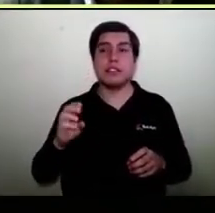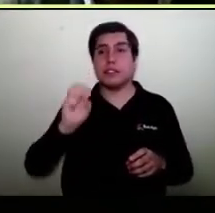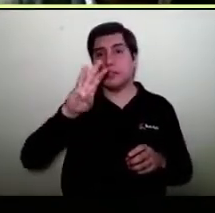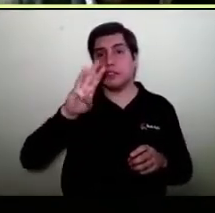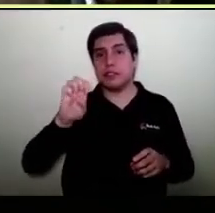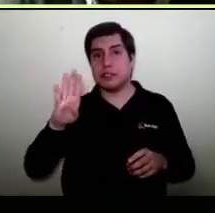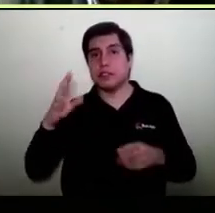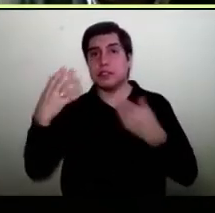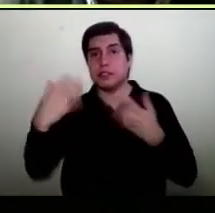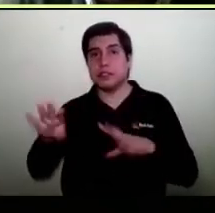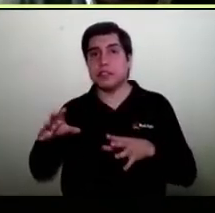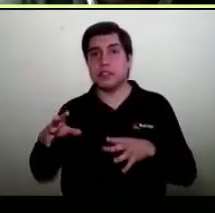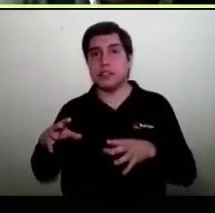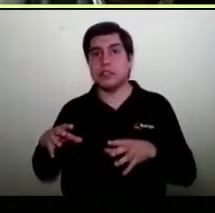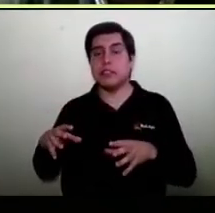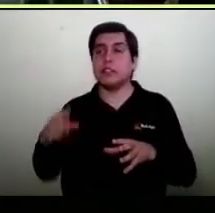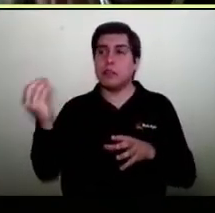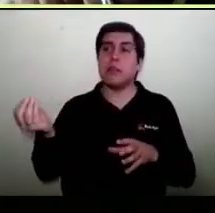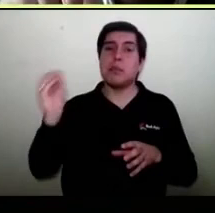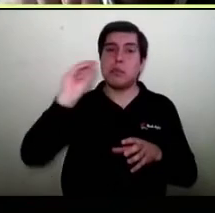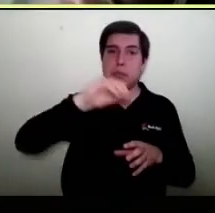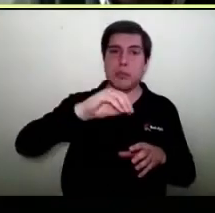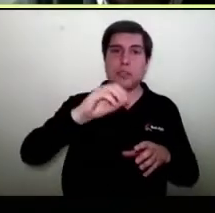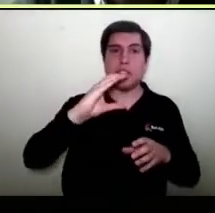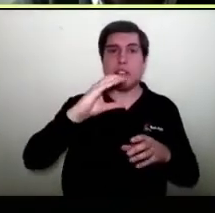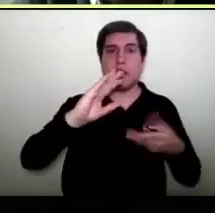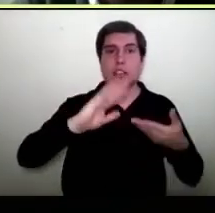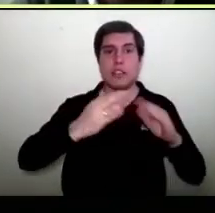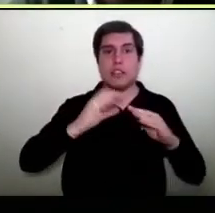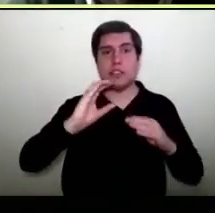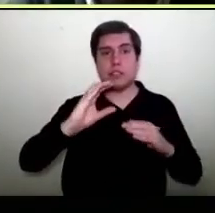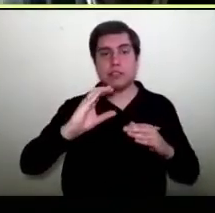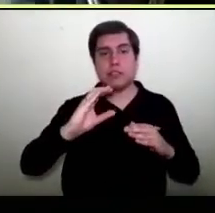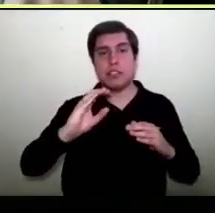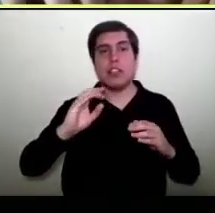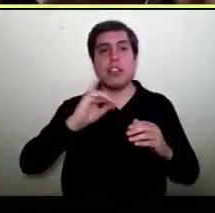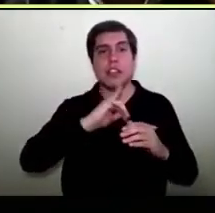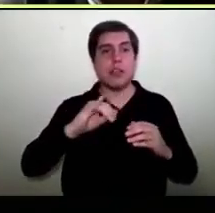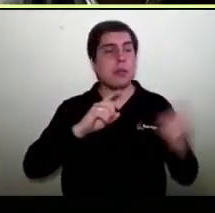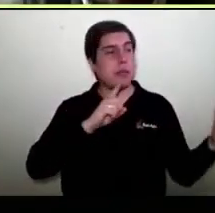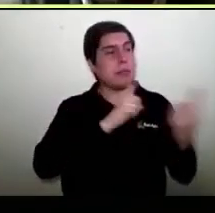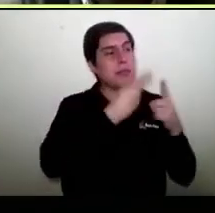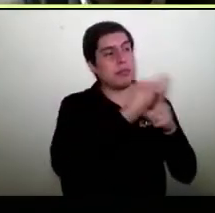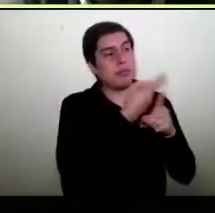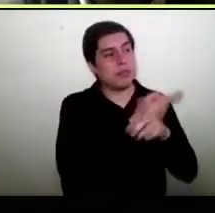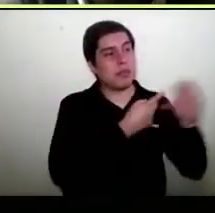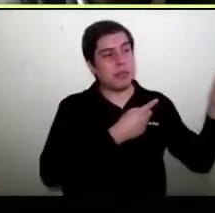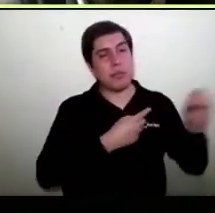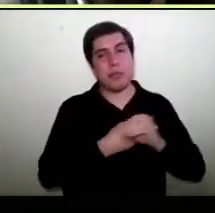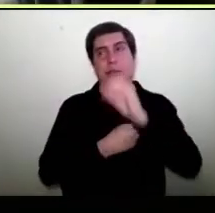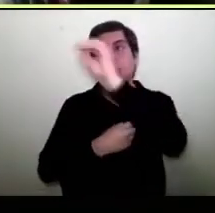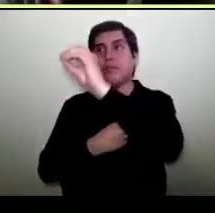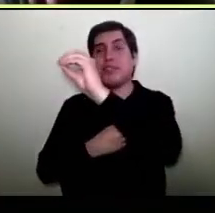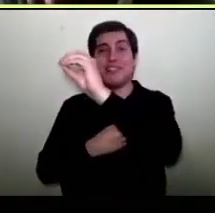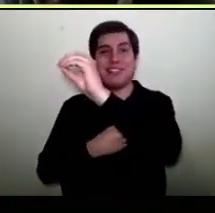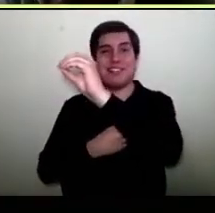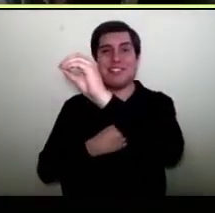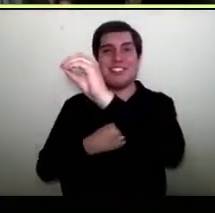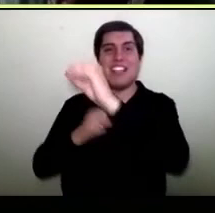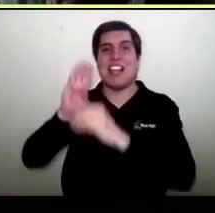había se había desgastado en crearla dentro de Comunidad C y con eso le permite que ya está visible